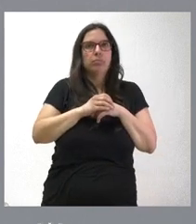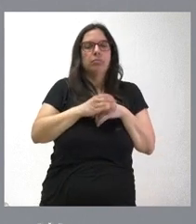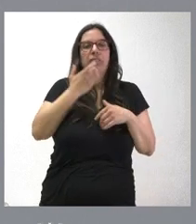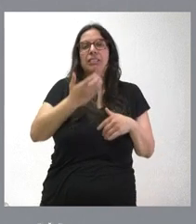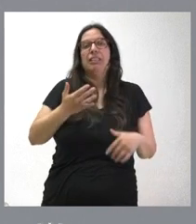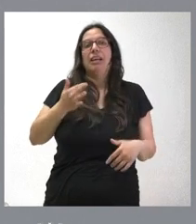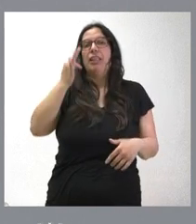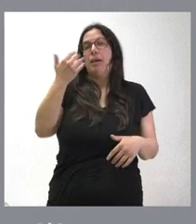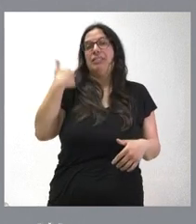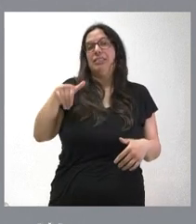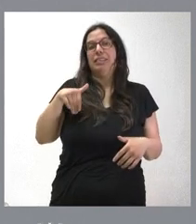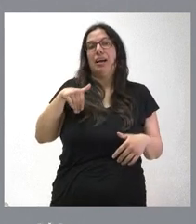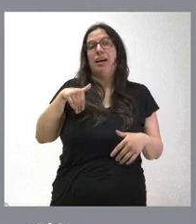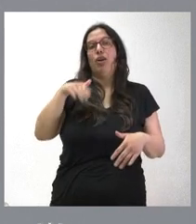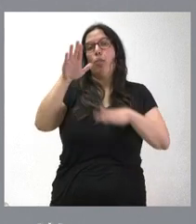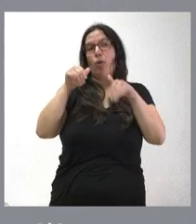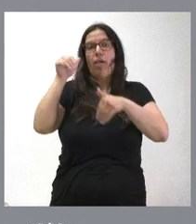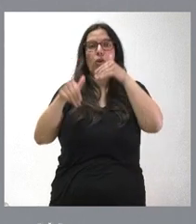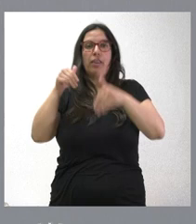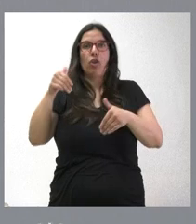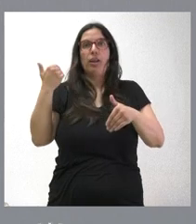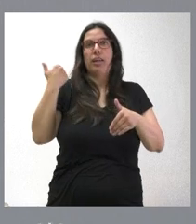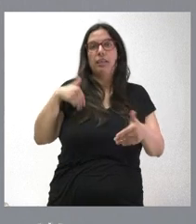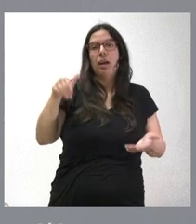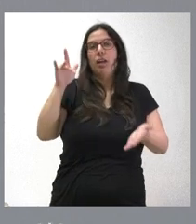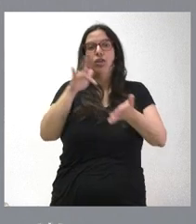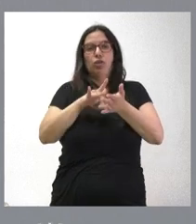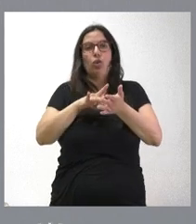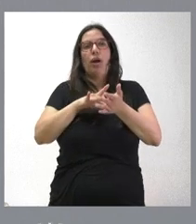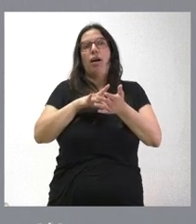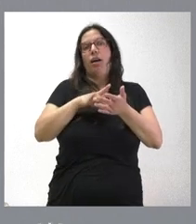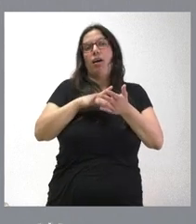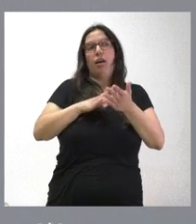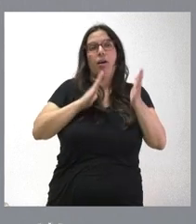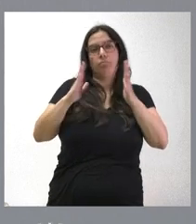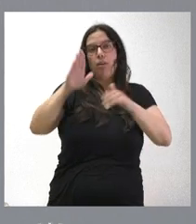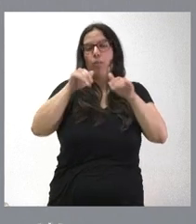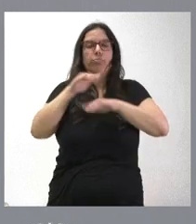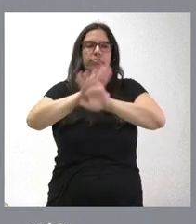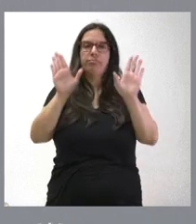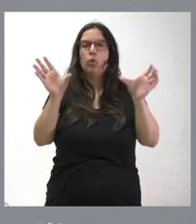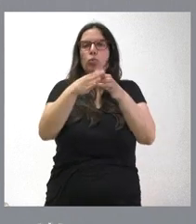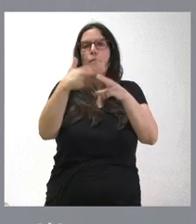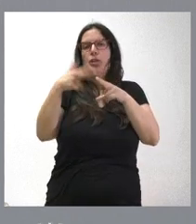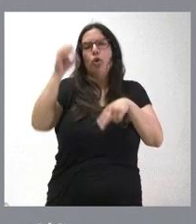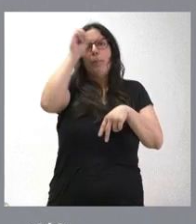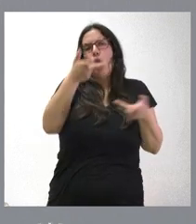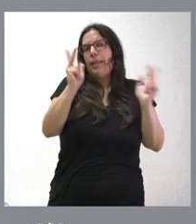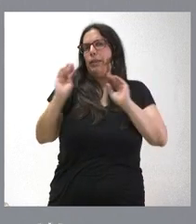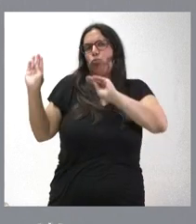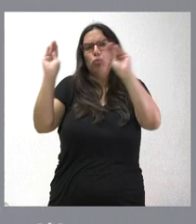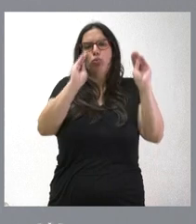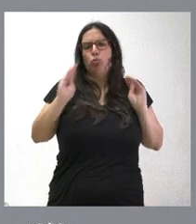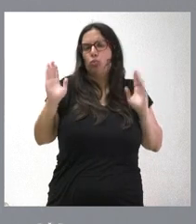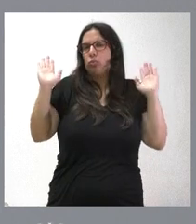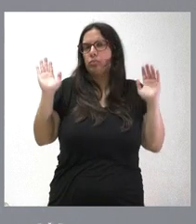convocadas unas elecciones y estamos en el periodo ya de elecciones convocadas dejemos que los partidos políticos puedan opinar ustedes